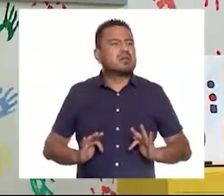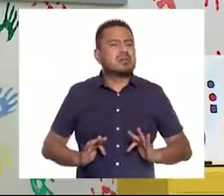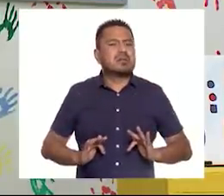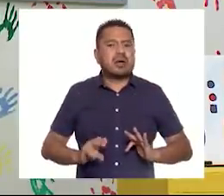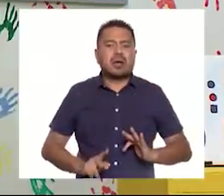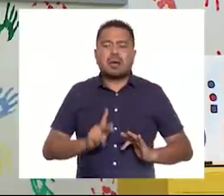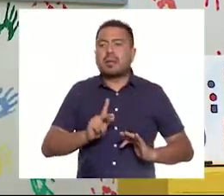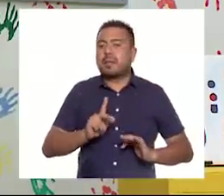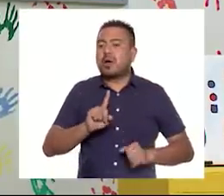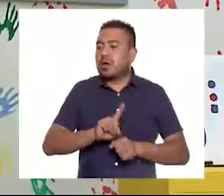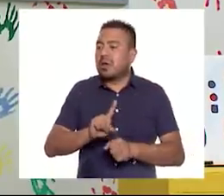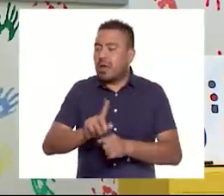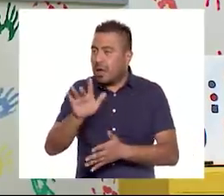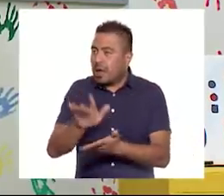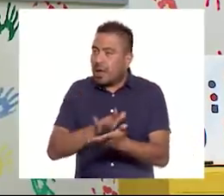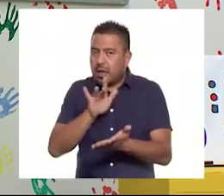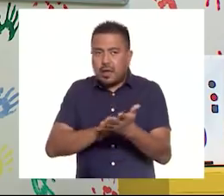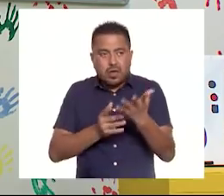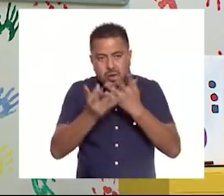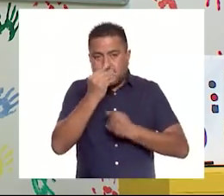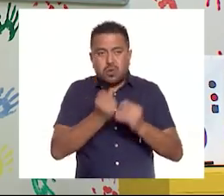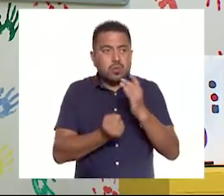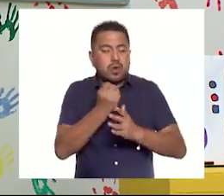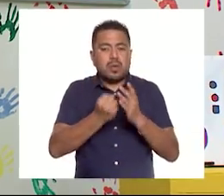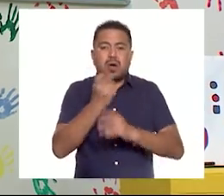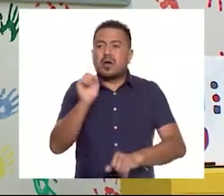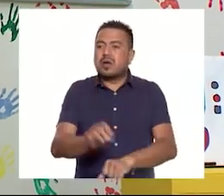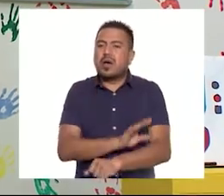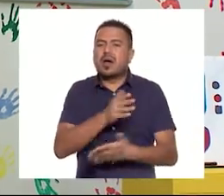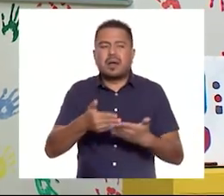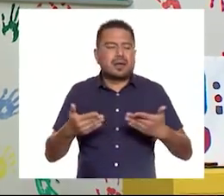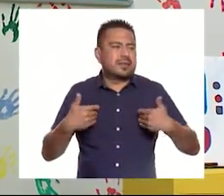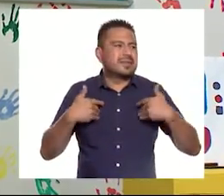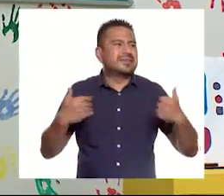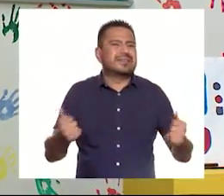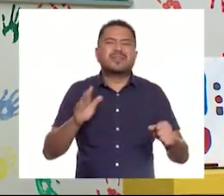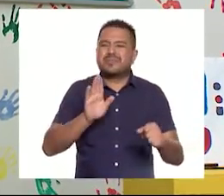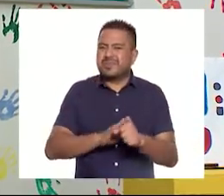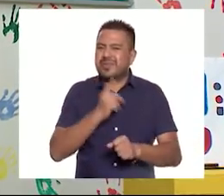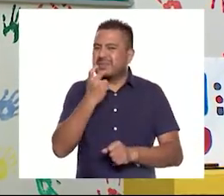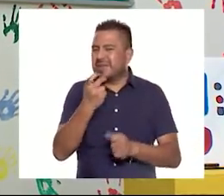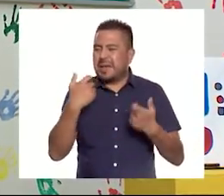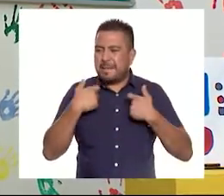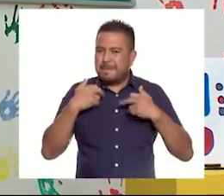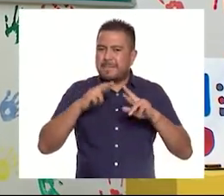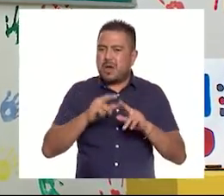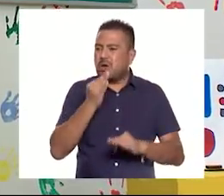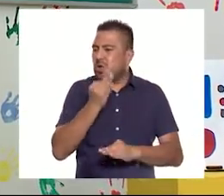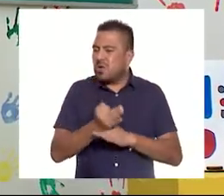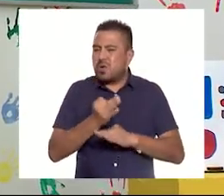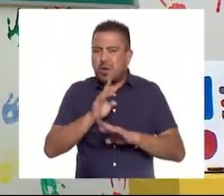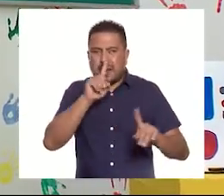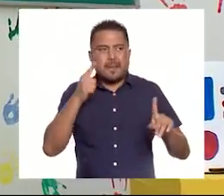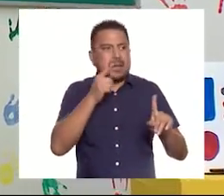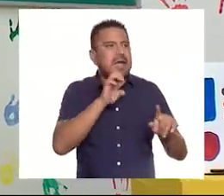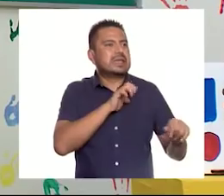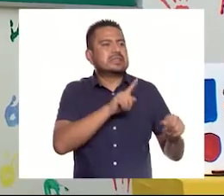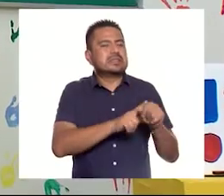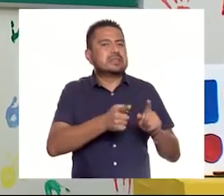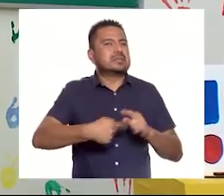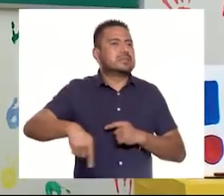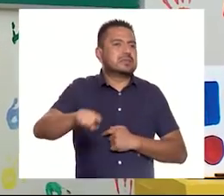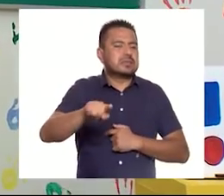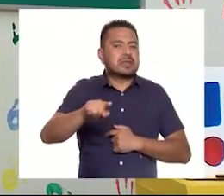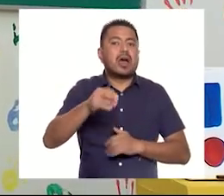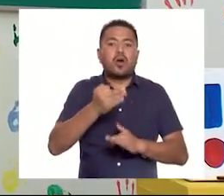Pero cada día aprendemos algo nuevo acerca de las emociones. Ahora entiendo la razón por la que las maestras están en la misión especial. Y